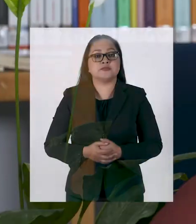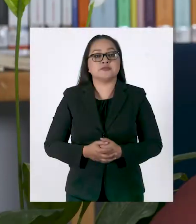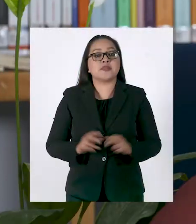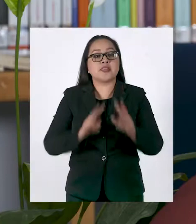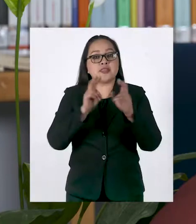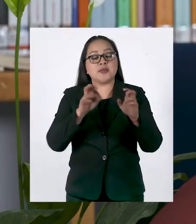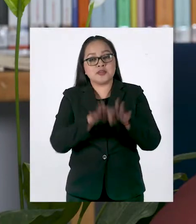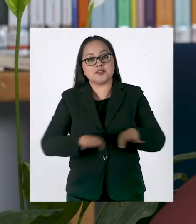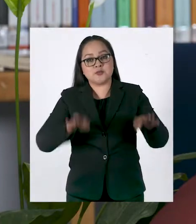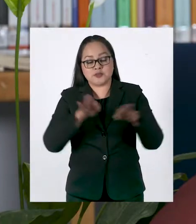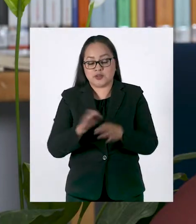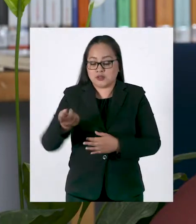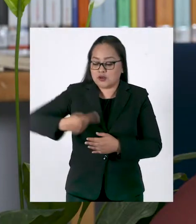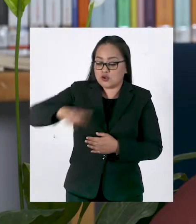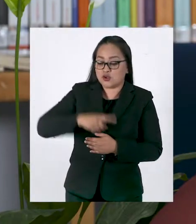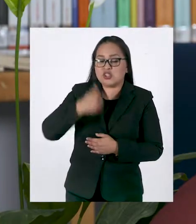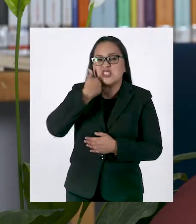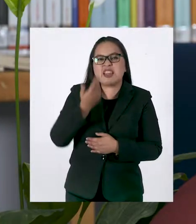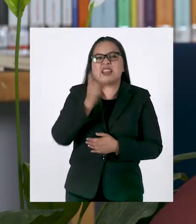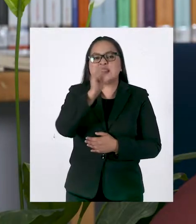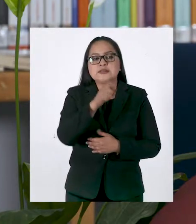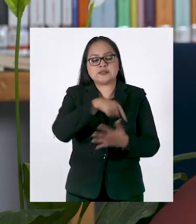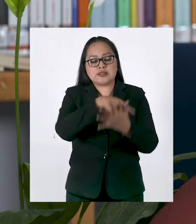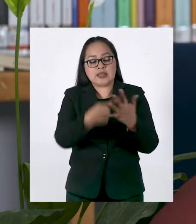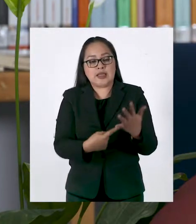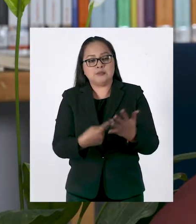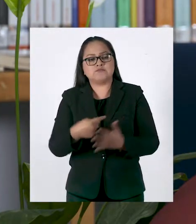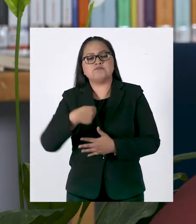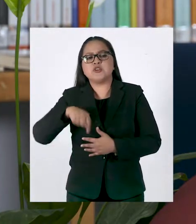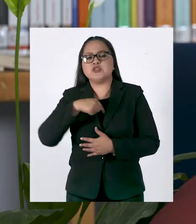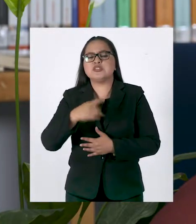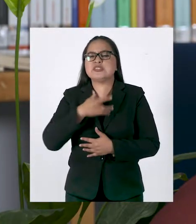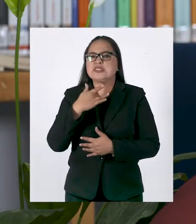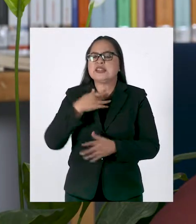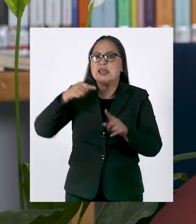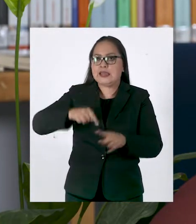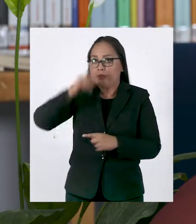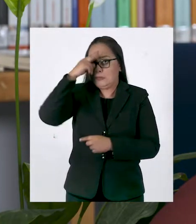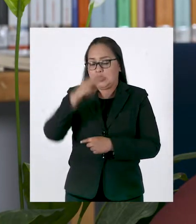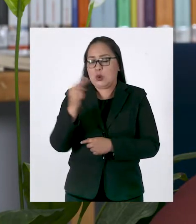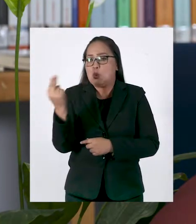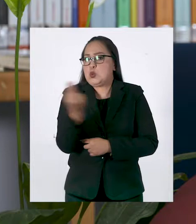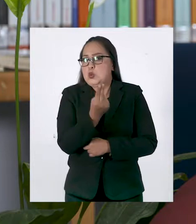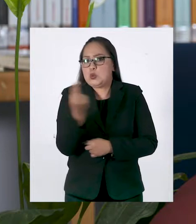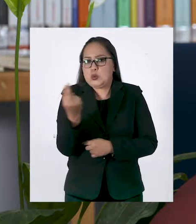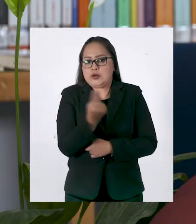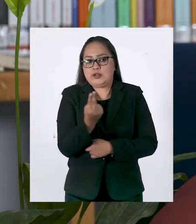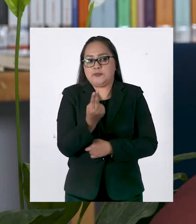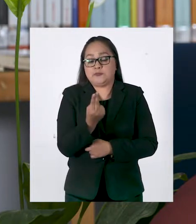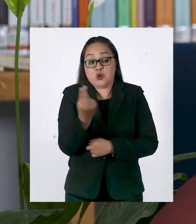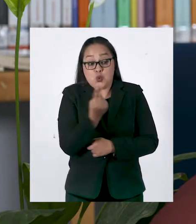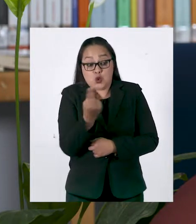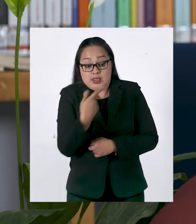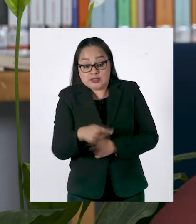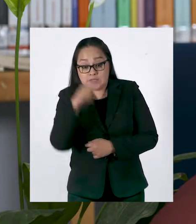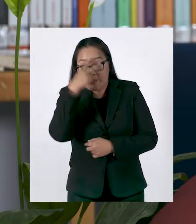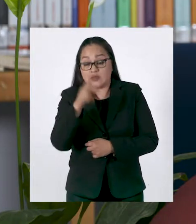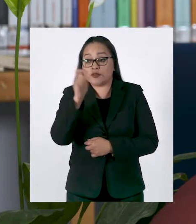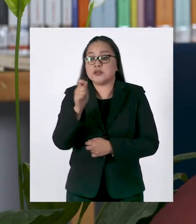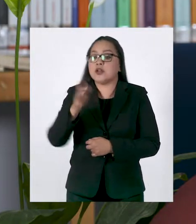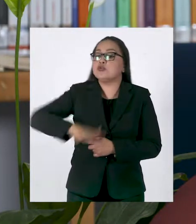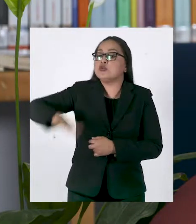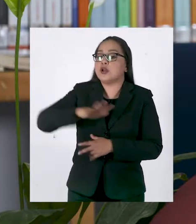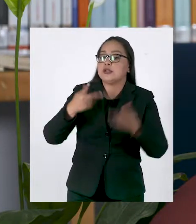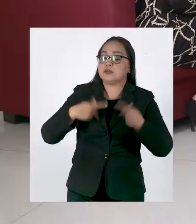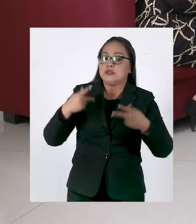Los temas prioritarios que nosotros captamos son los que creemos que al país le urgen. Y las urgencias del país son las urgencias